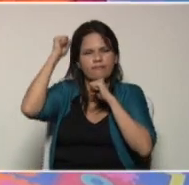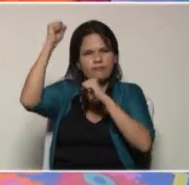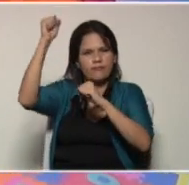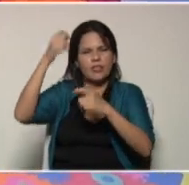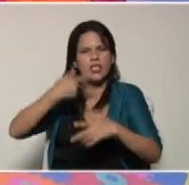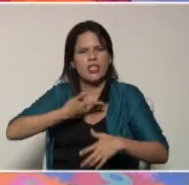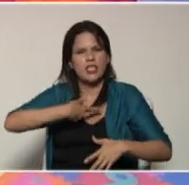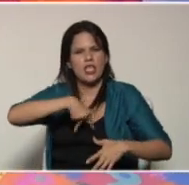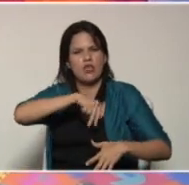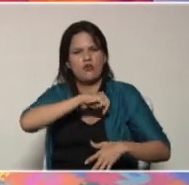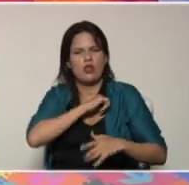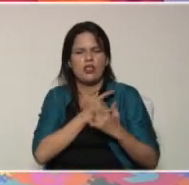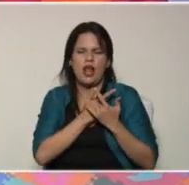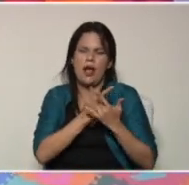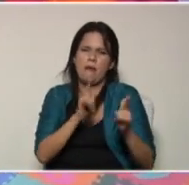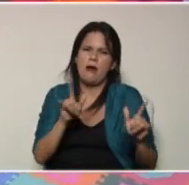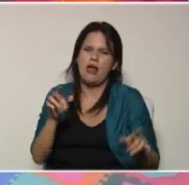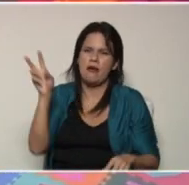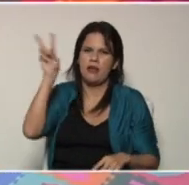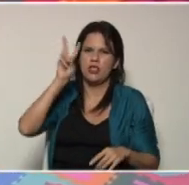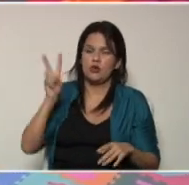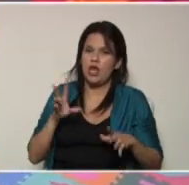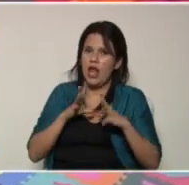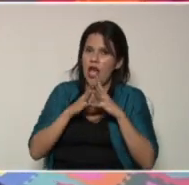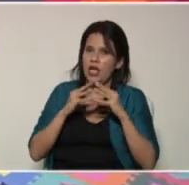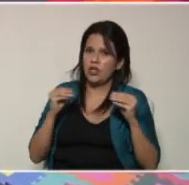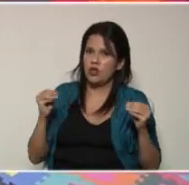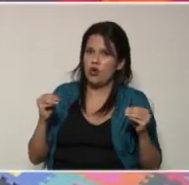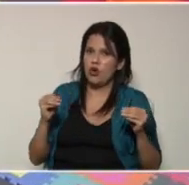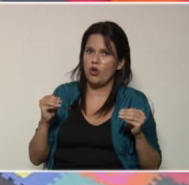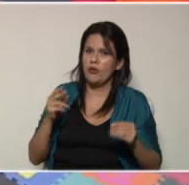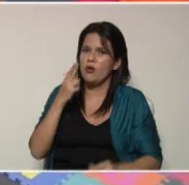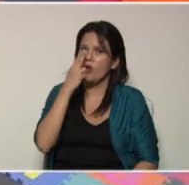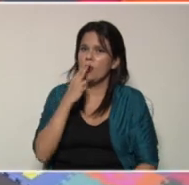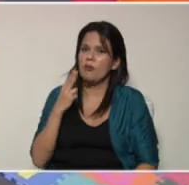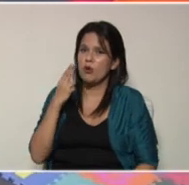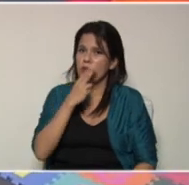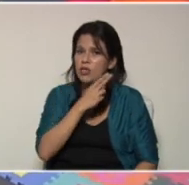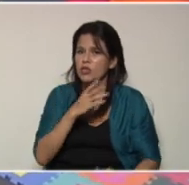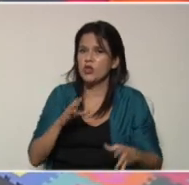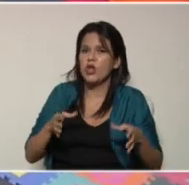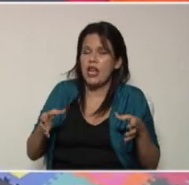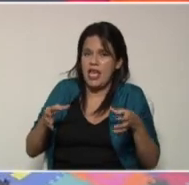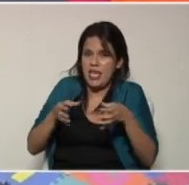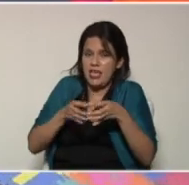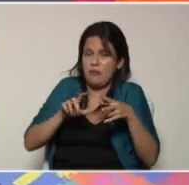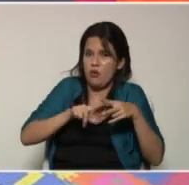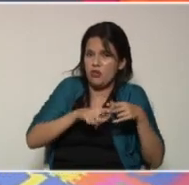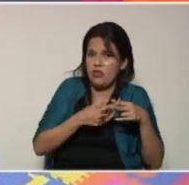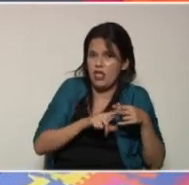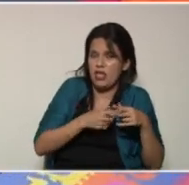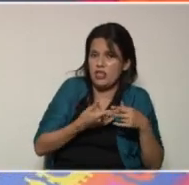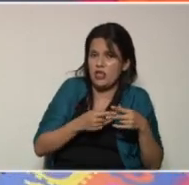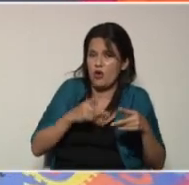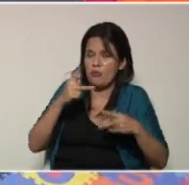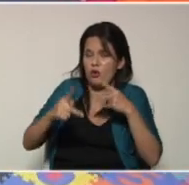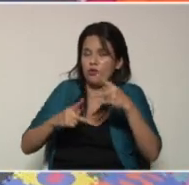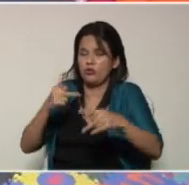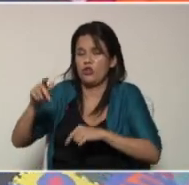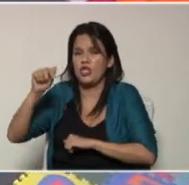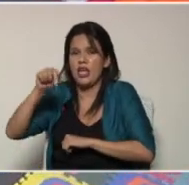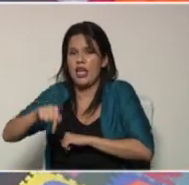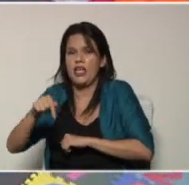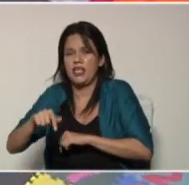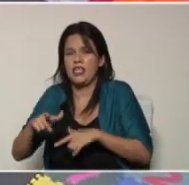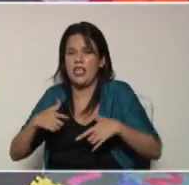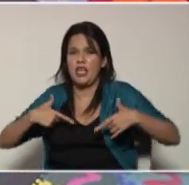de nuestra amada Venezuela a todos ustedes reafirmamos el compromiso del equipo técnico de producción que acá desde el estudio 1 de Vive